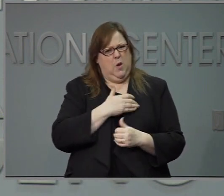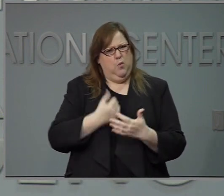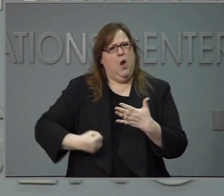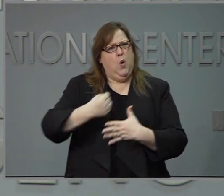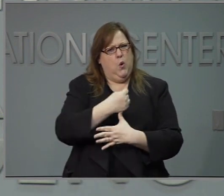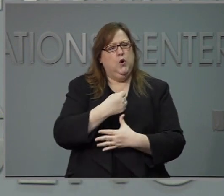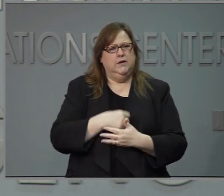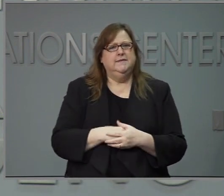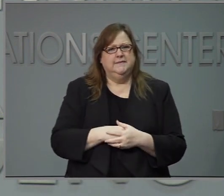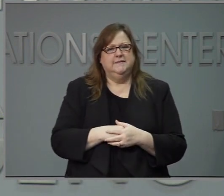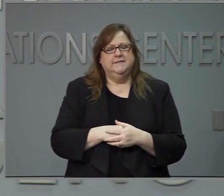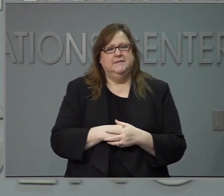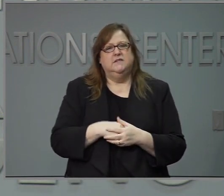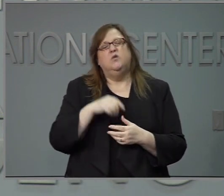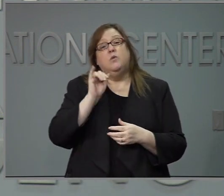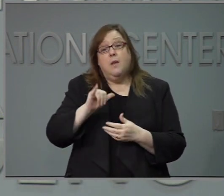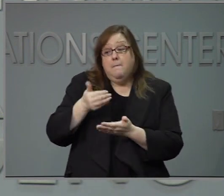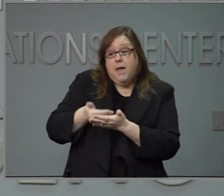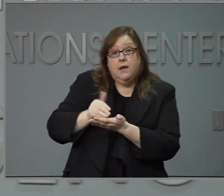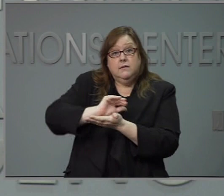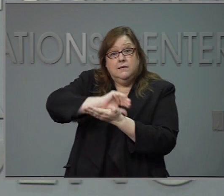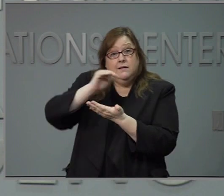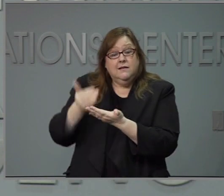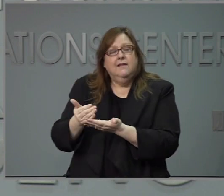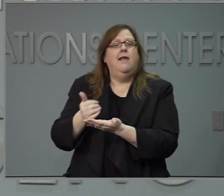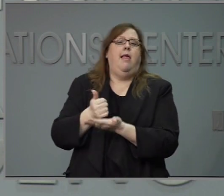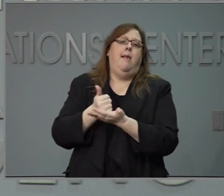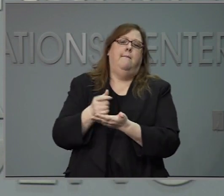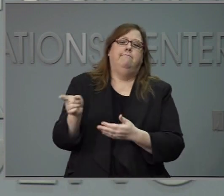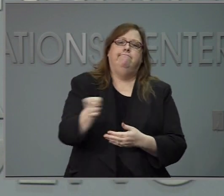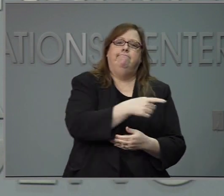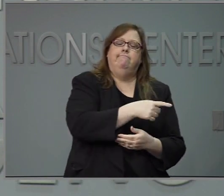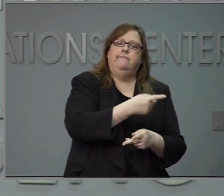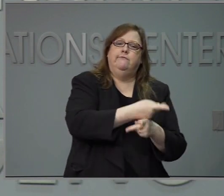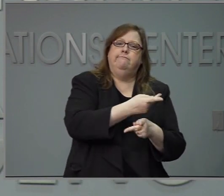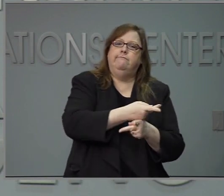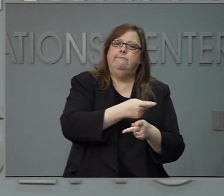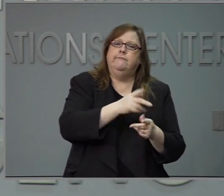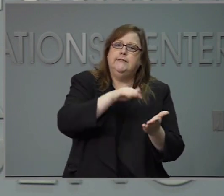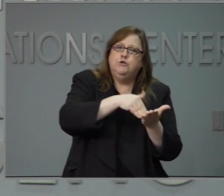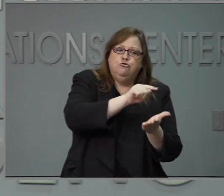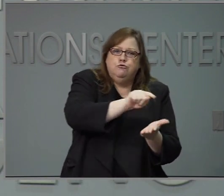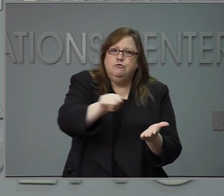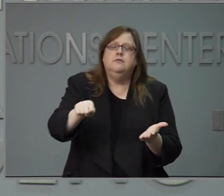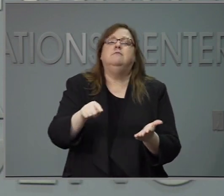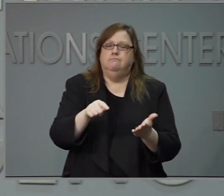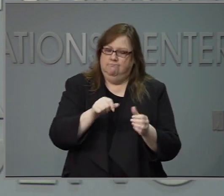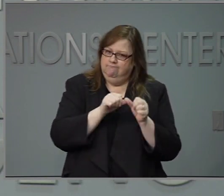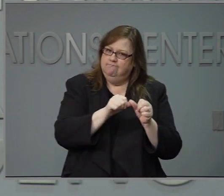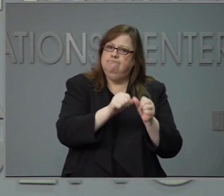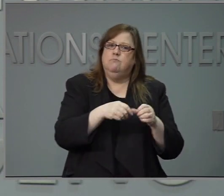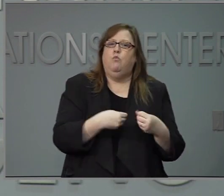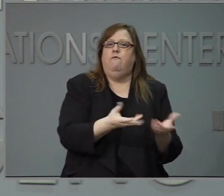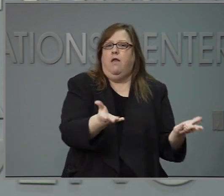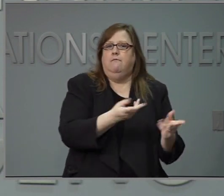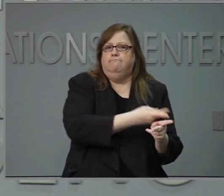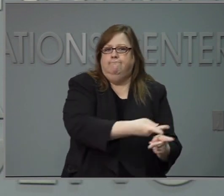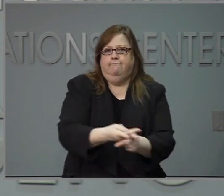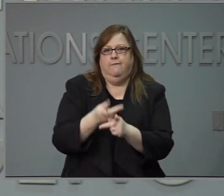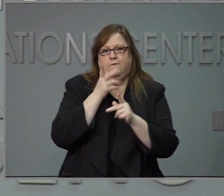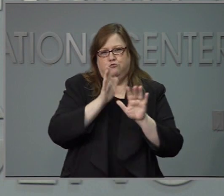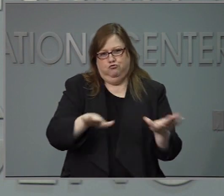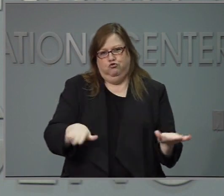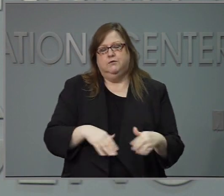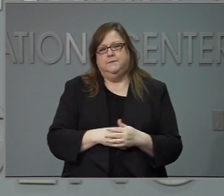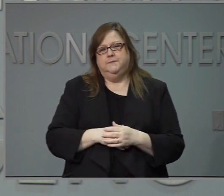pandemia y estos fondos ayudan para permitir que los centros puedan recibir a los niños de manera segura y estén bien cuidados.